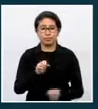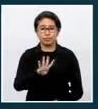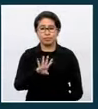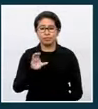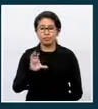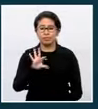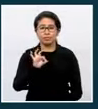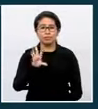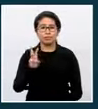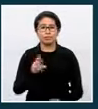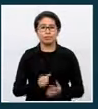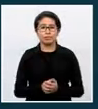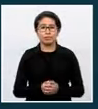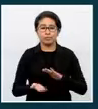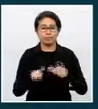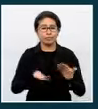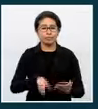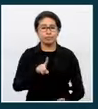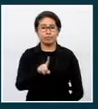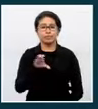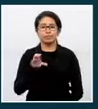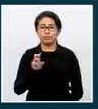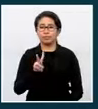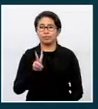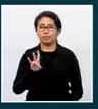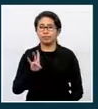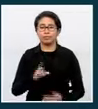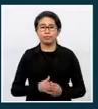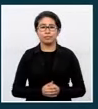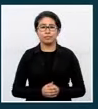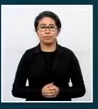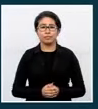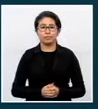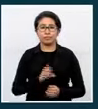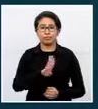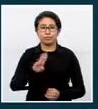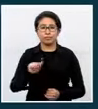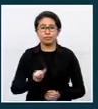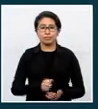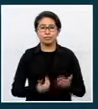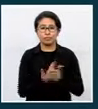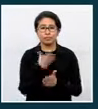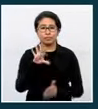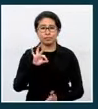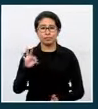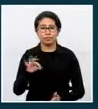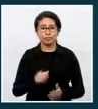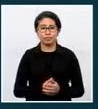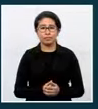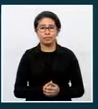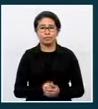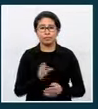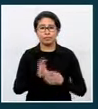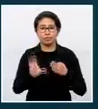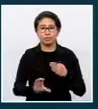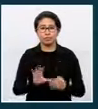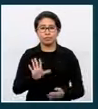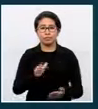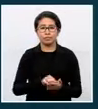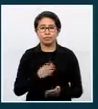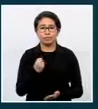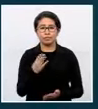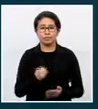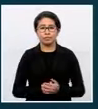496 decesos 127. Cochabamba, nuevos contagios 99. Total 5